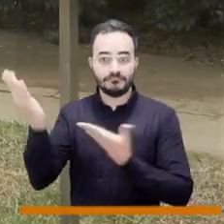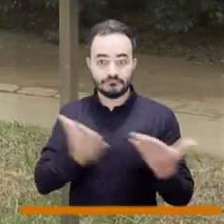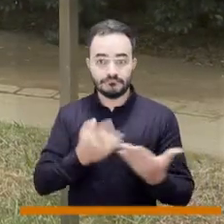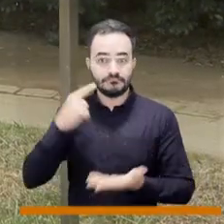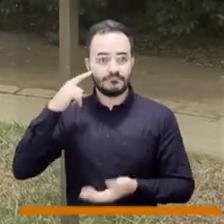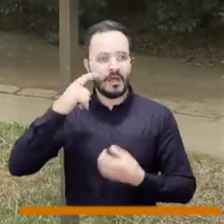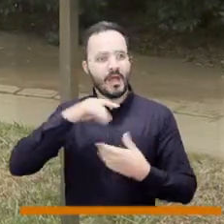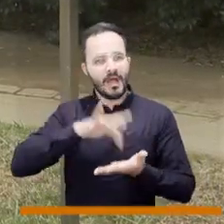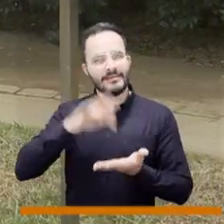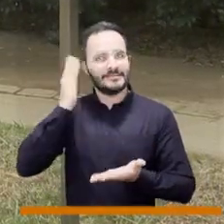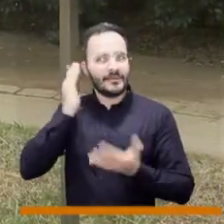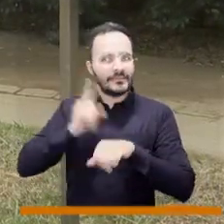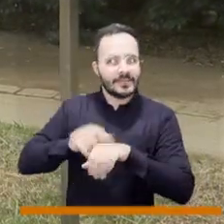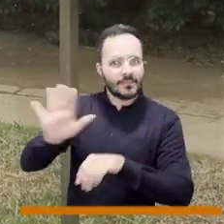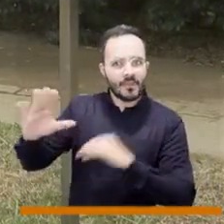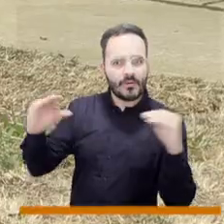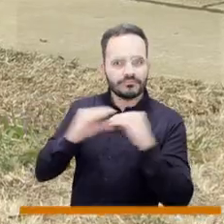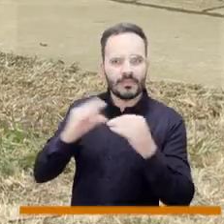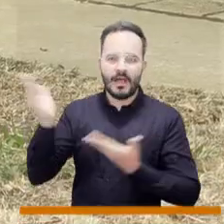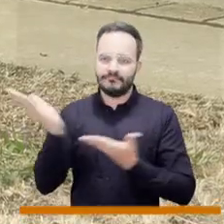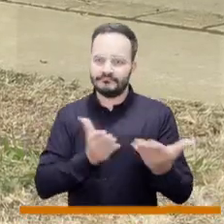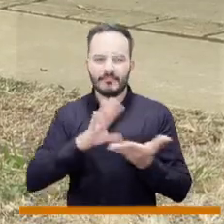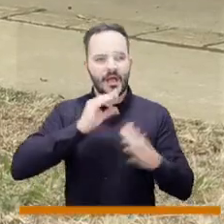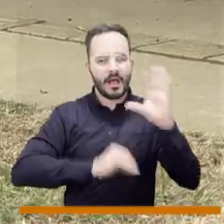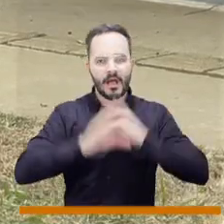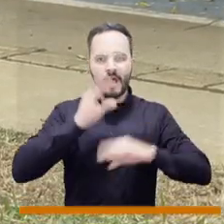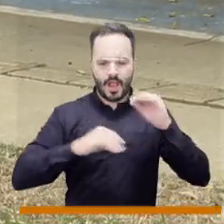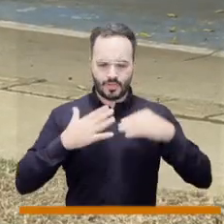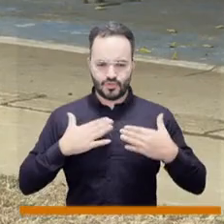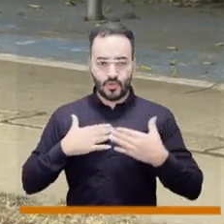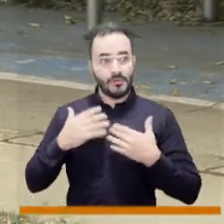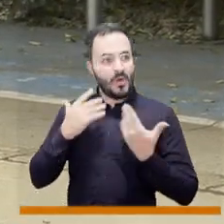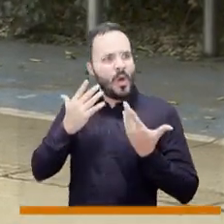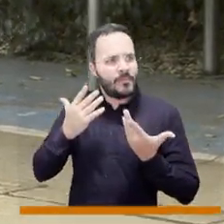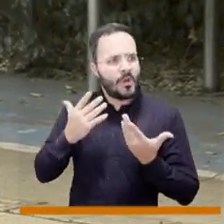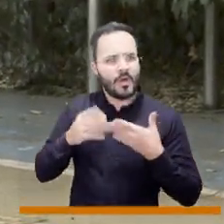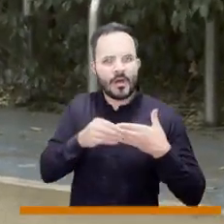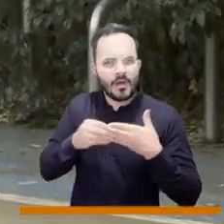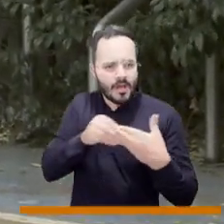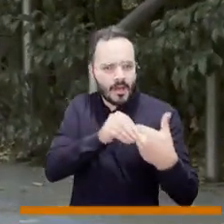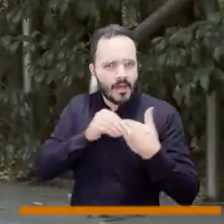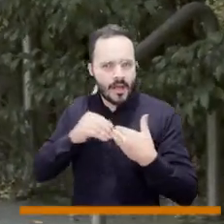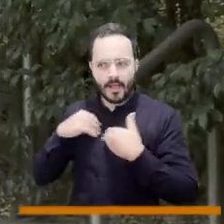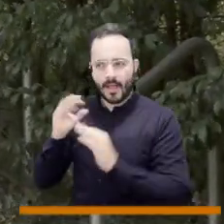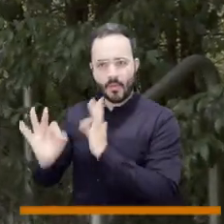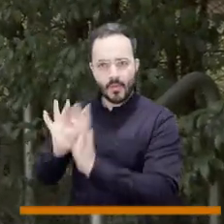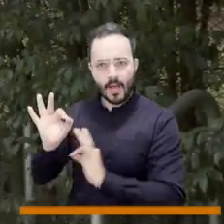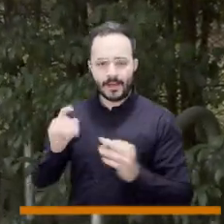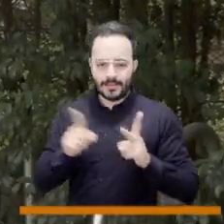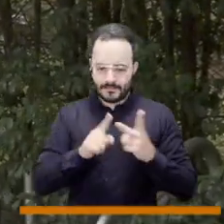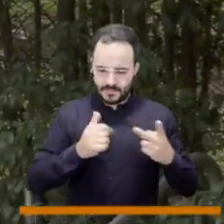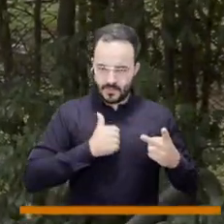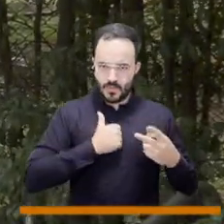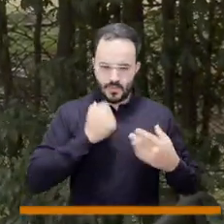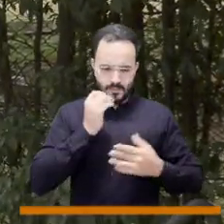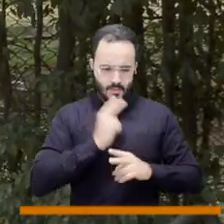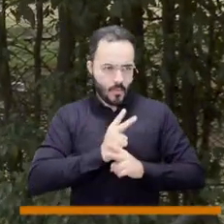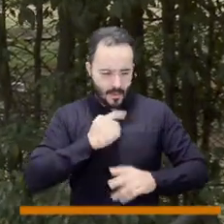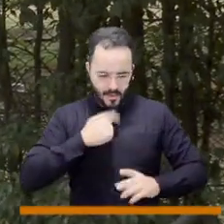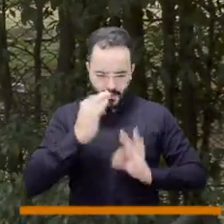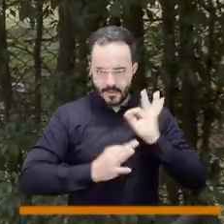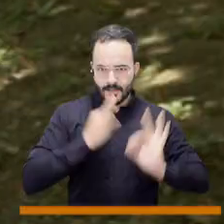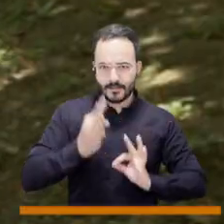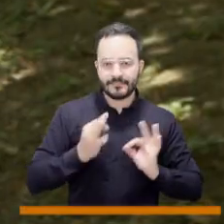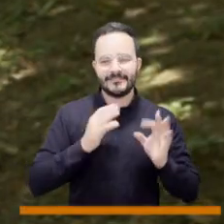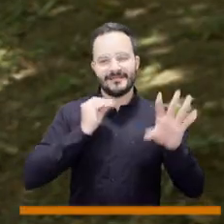dinamizar su conocimiento, fortalecer, aprender más sobre el cuidado para que ellos se cuiden y cuidar a la persona a la cual tienen